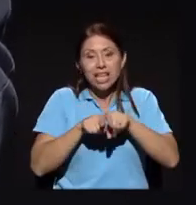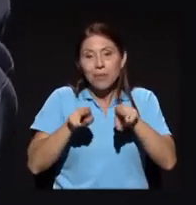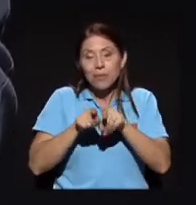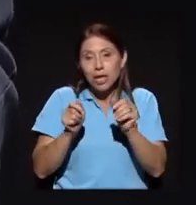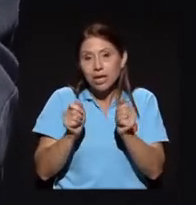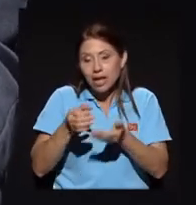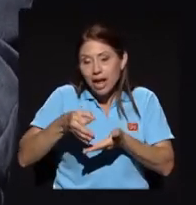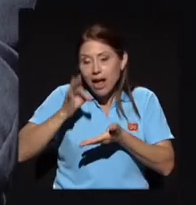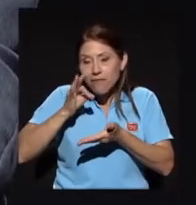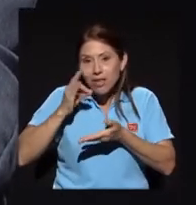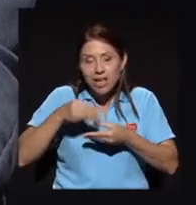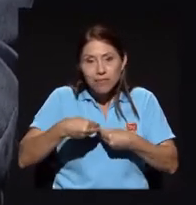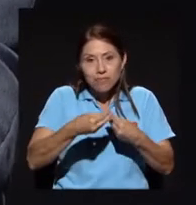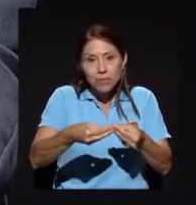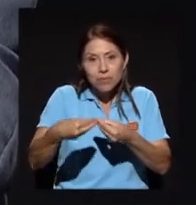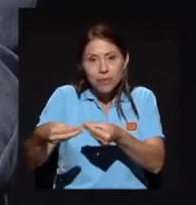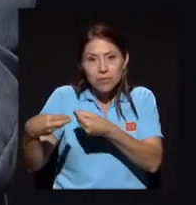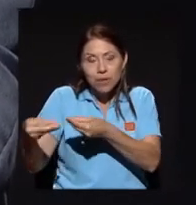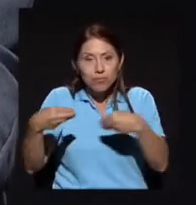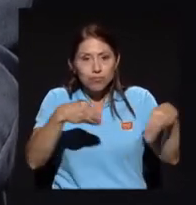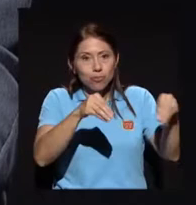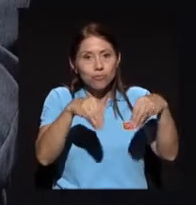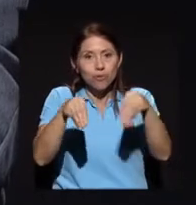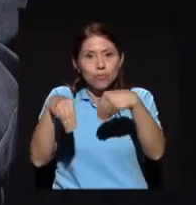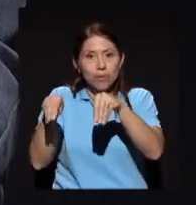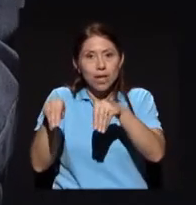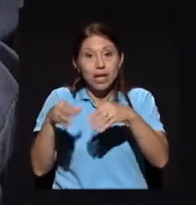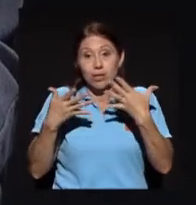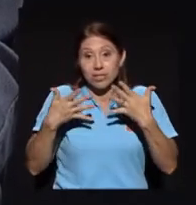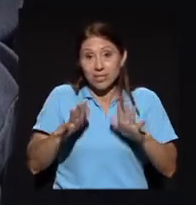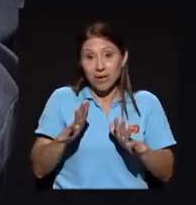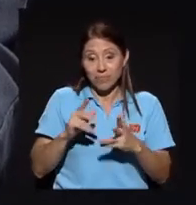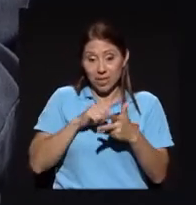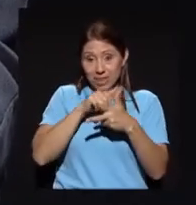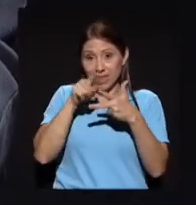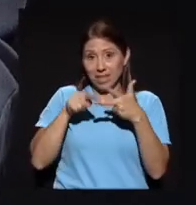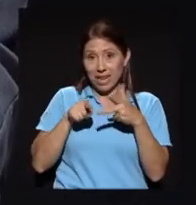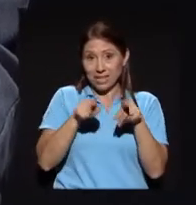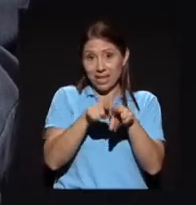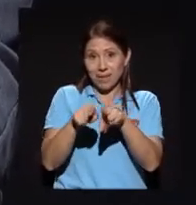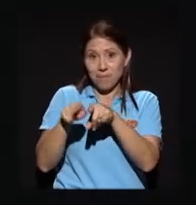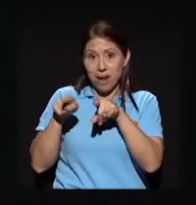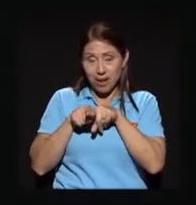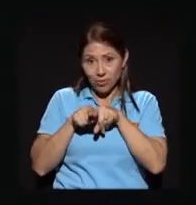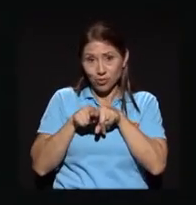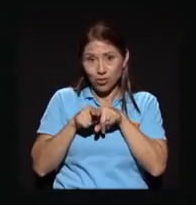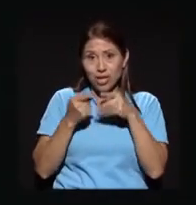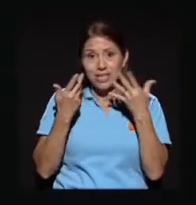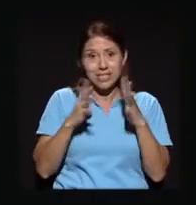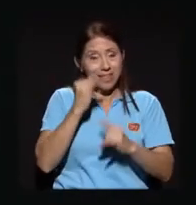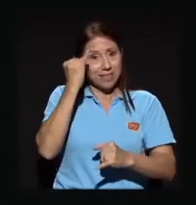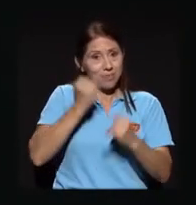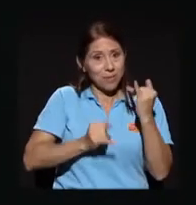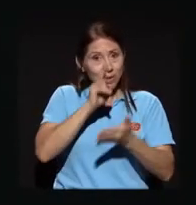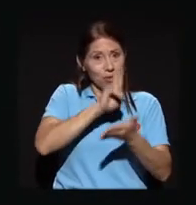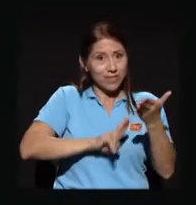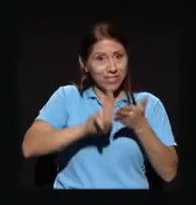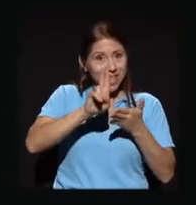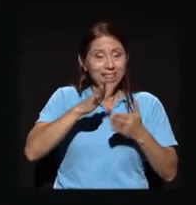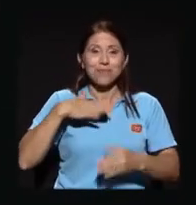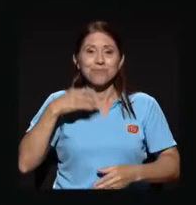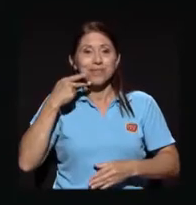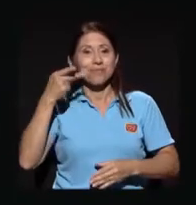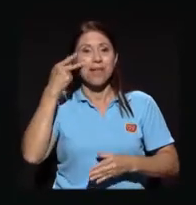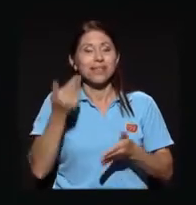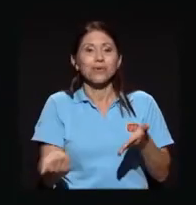los tres hermanos salimos de la universidad, ya se volvieron para Palmares, ya cumplieron la